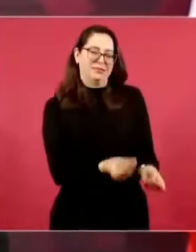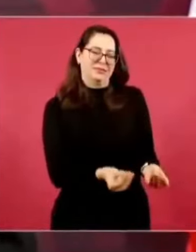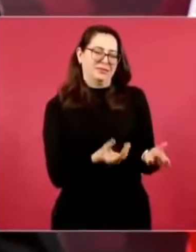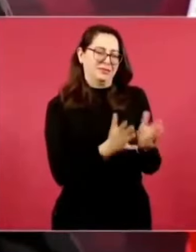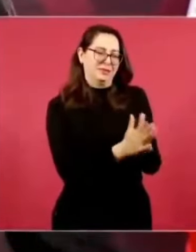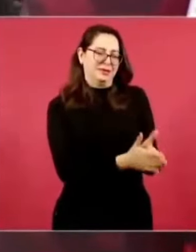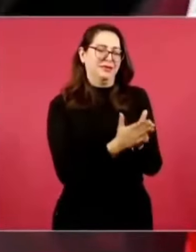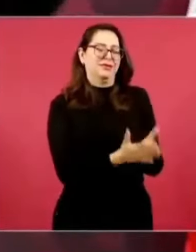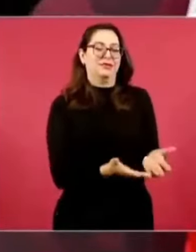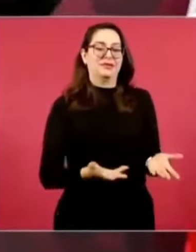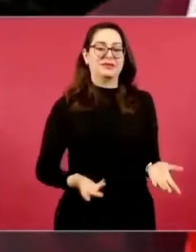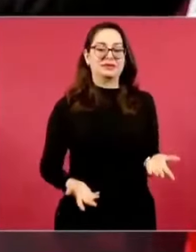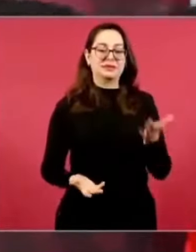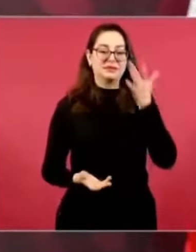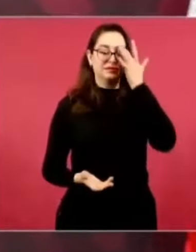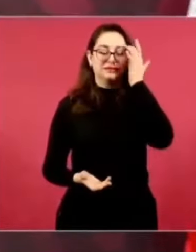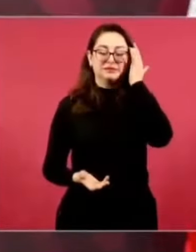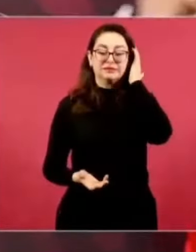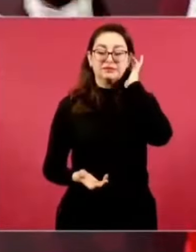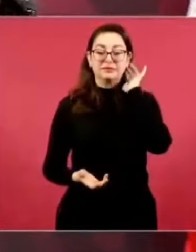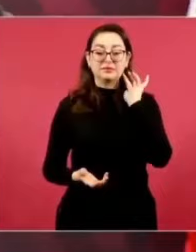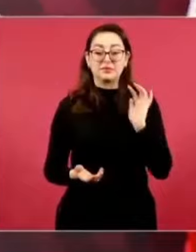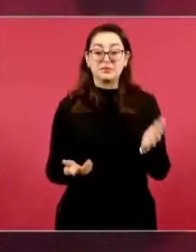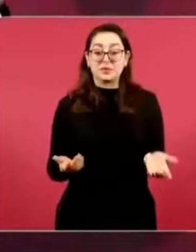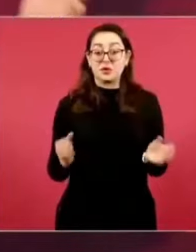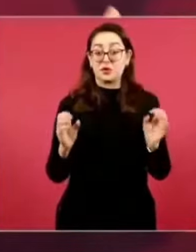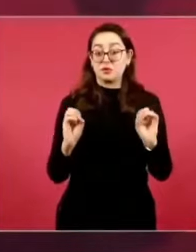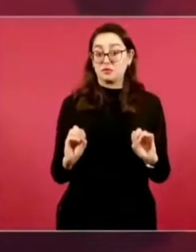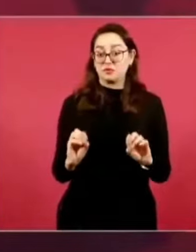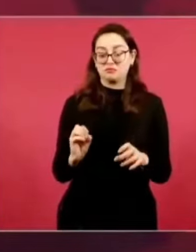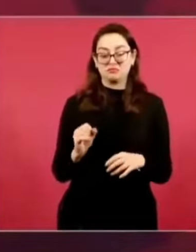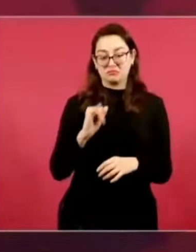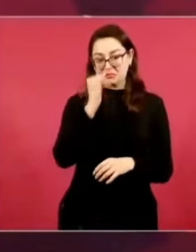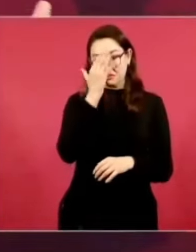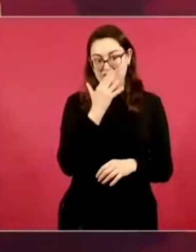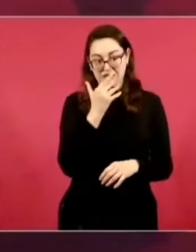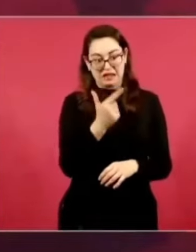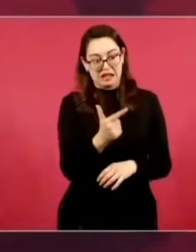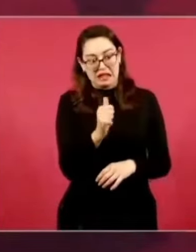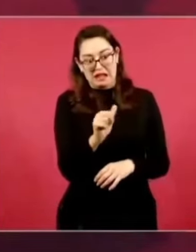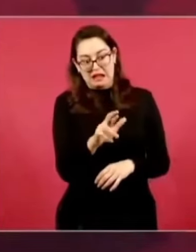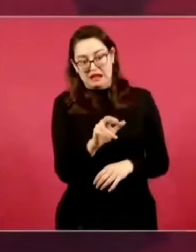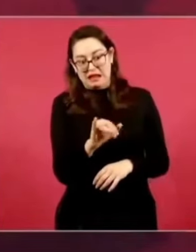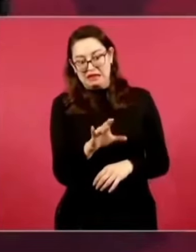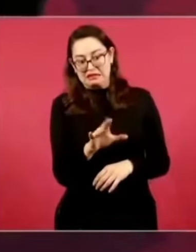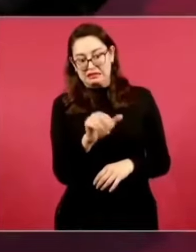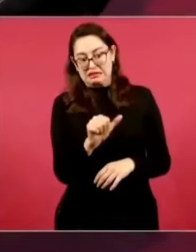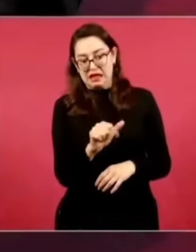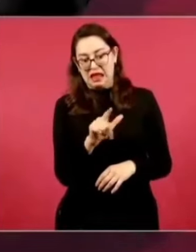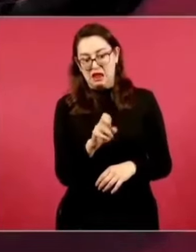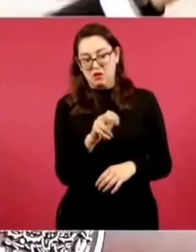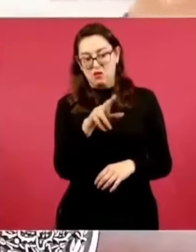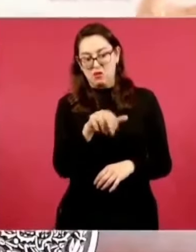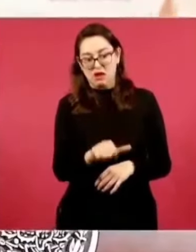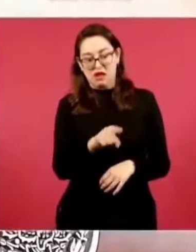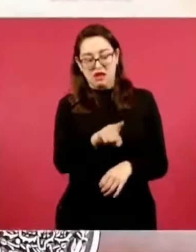O que García Luna era de seguridad,